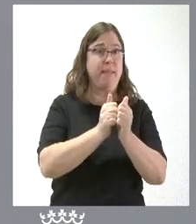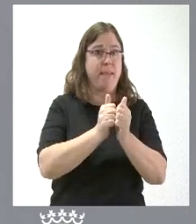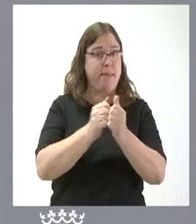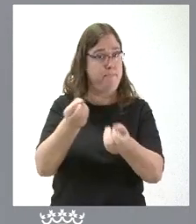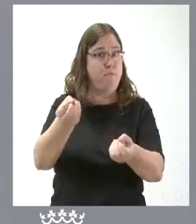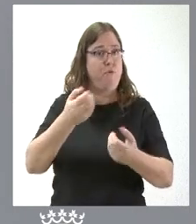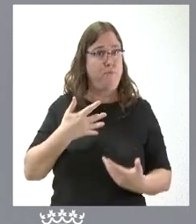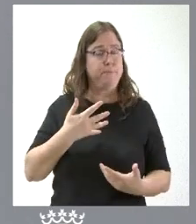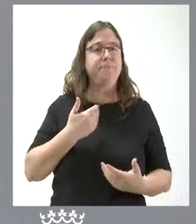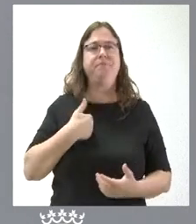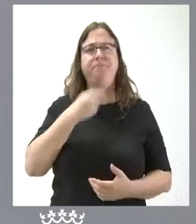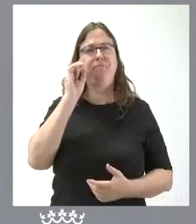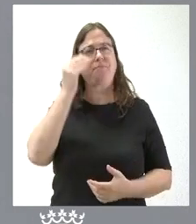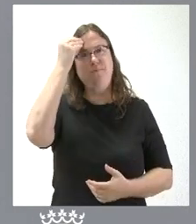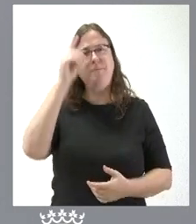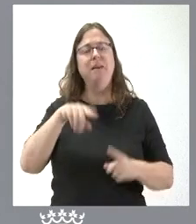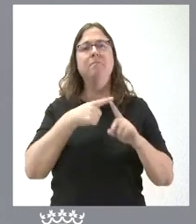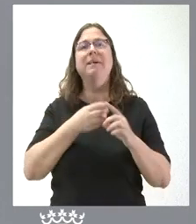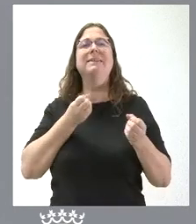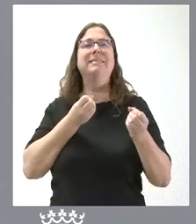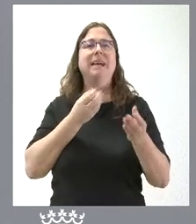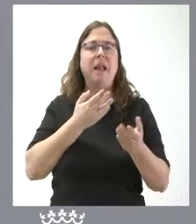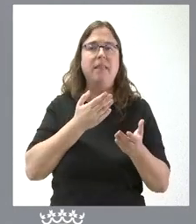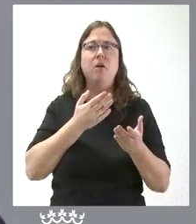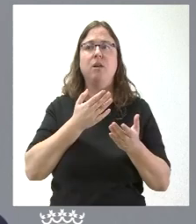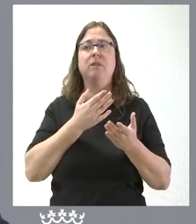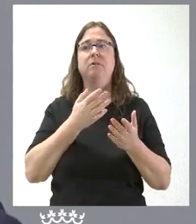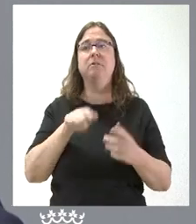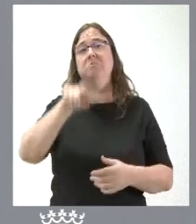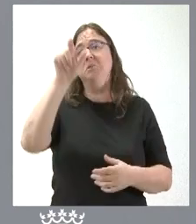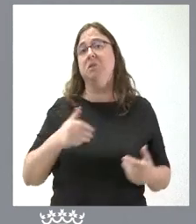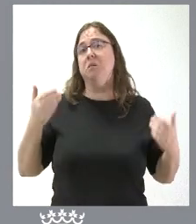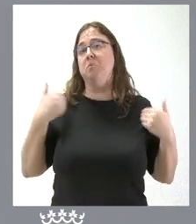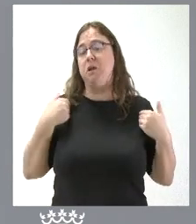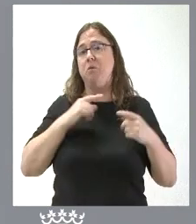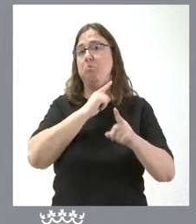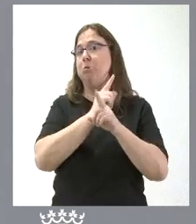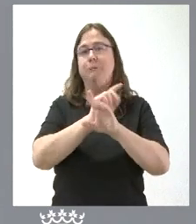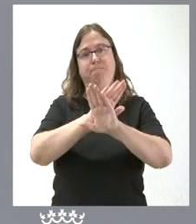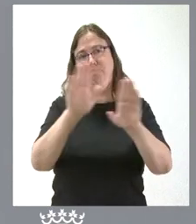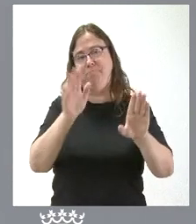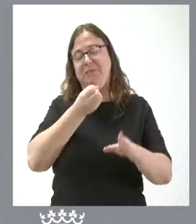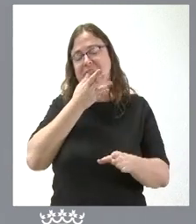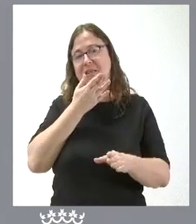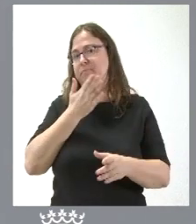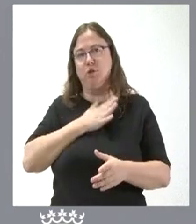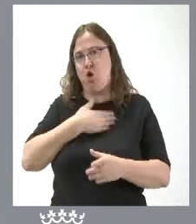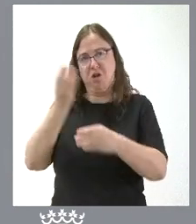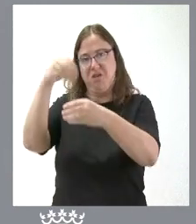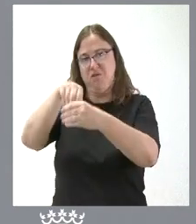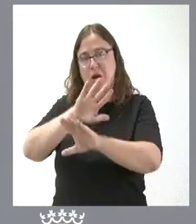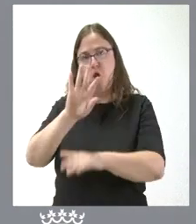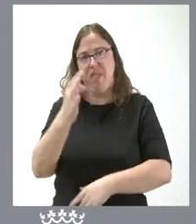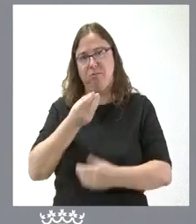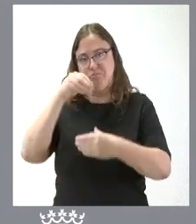ofrecido y más allá de las declaraciones que pueda realizar algún responsable de la oposición en las que yo no puedo y ni quiero entrar ni debo